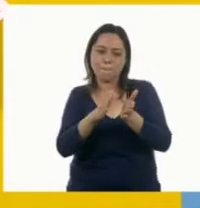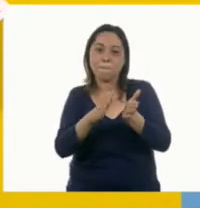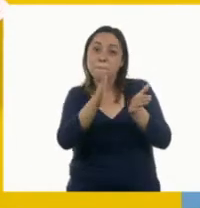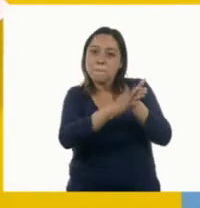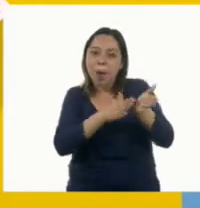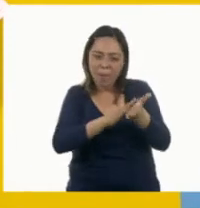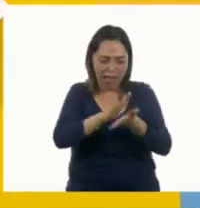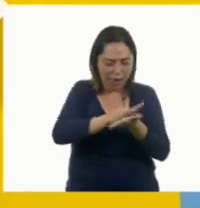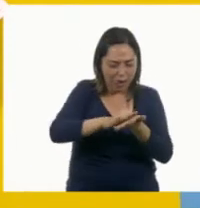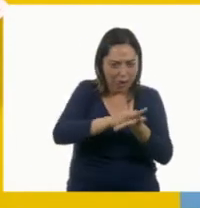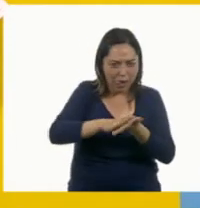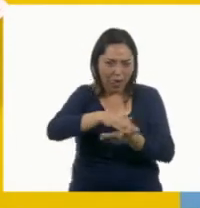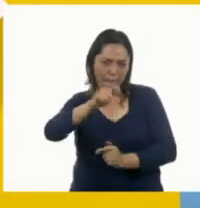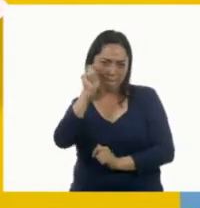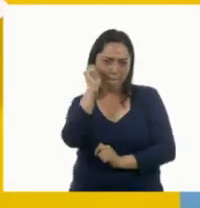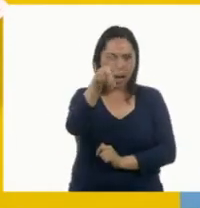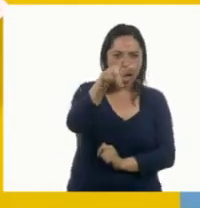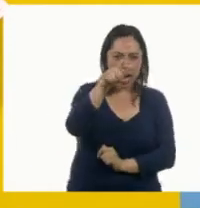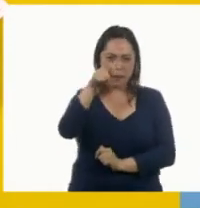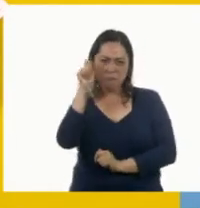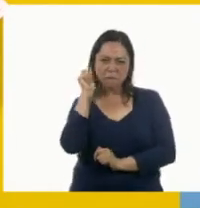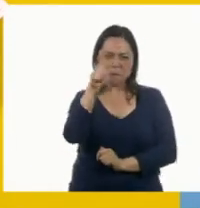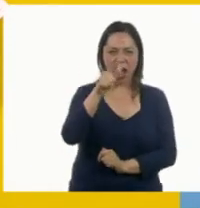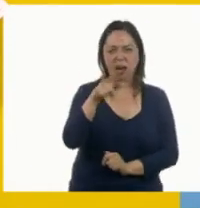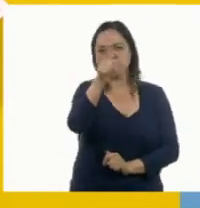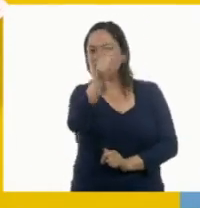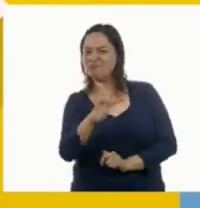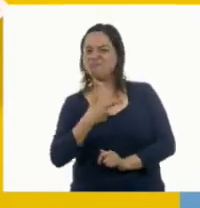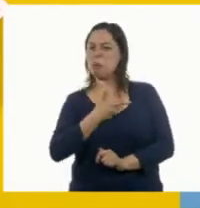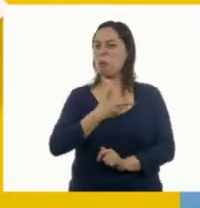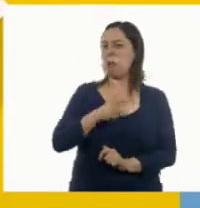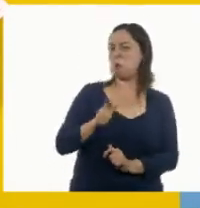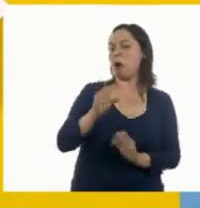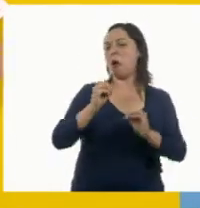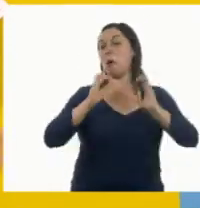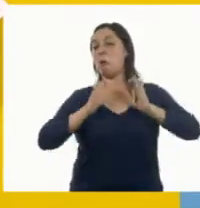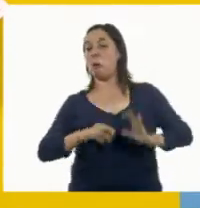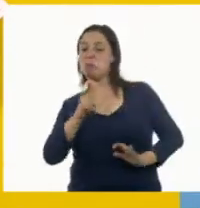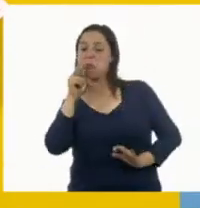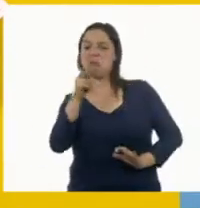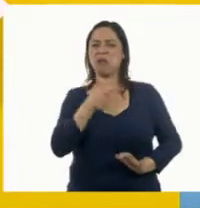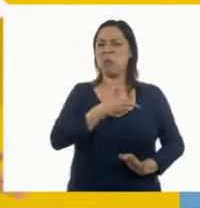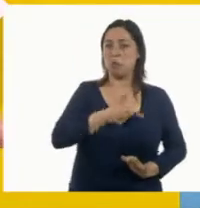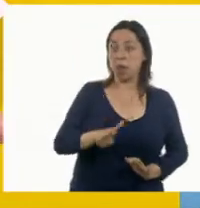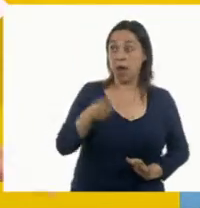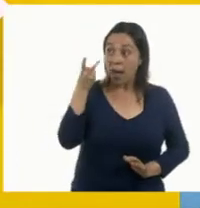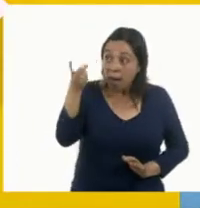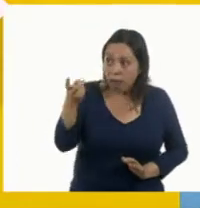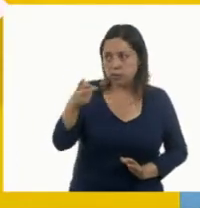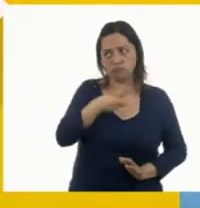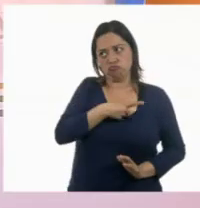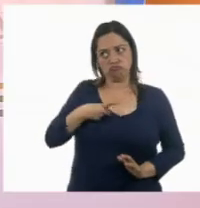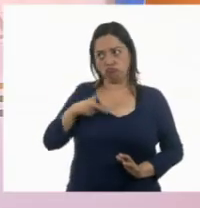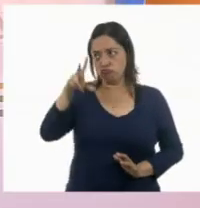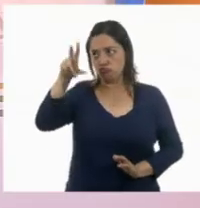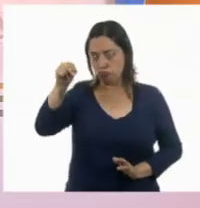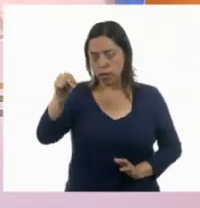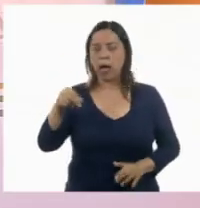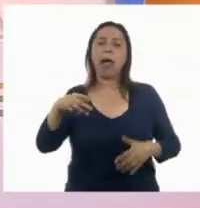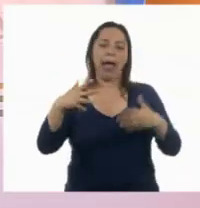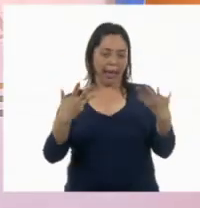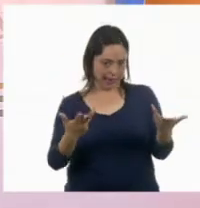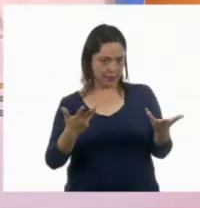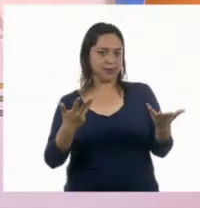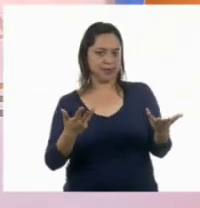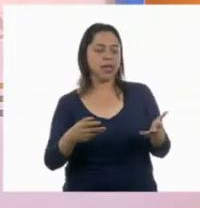solo porque sentimos que no nos cae bien o por su apariencia física, los rasgos físicos. Eso no se debe hacer. Y cuando te digo que